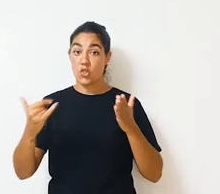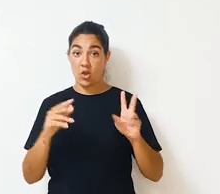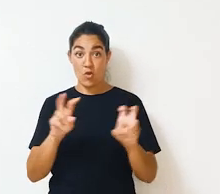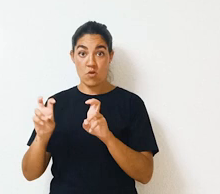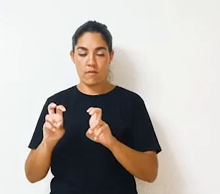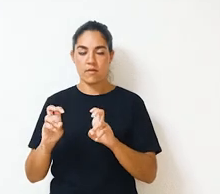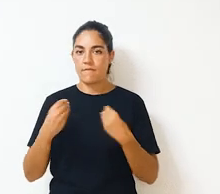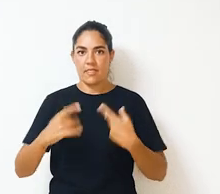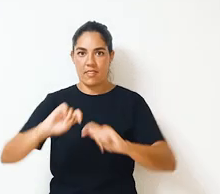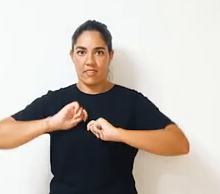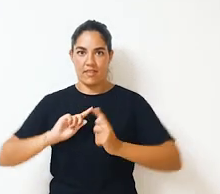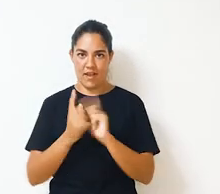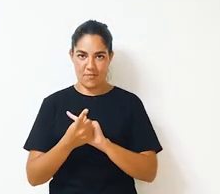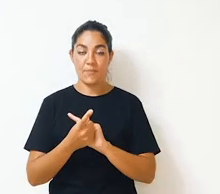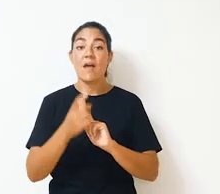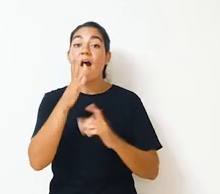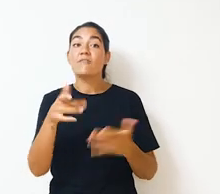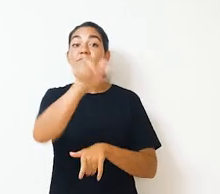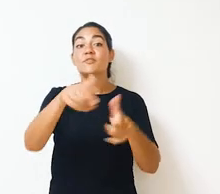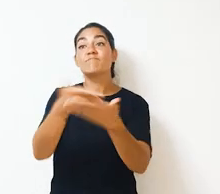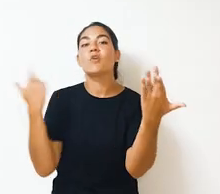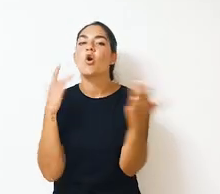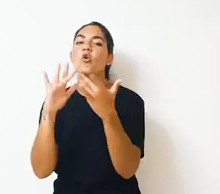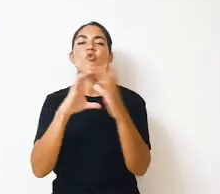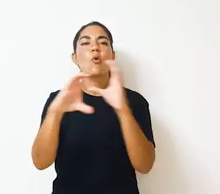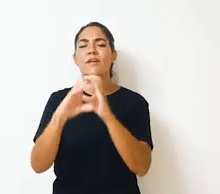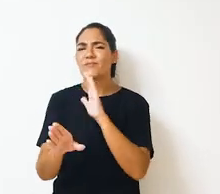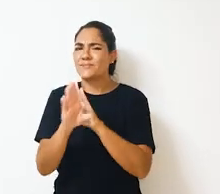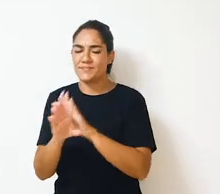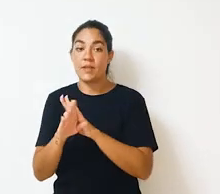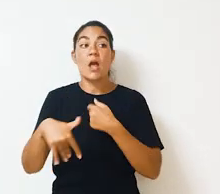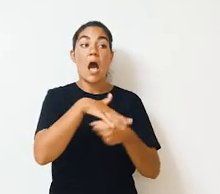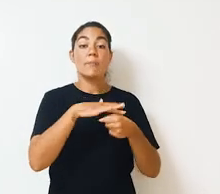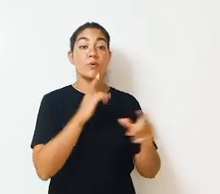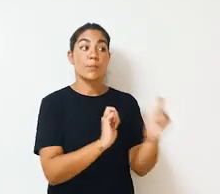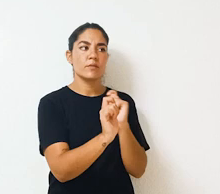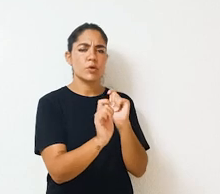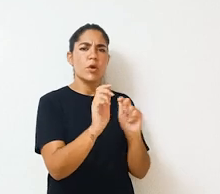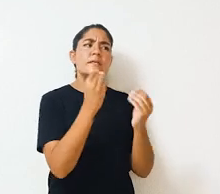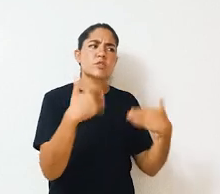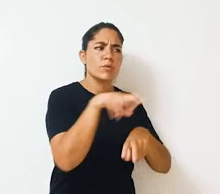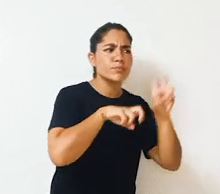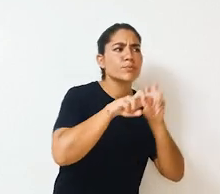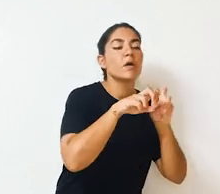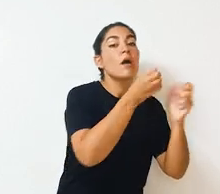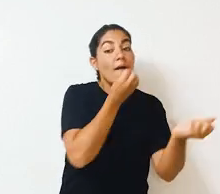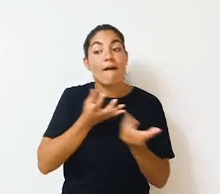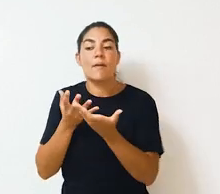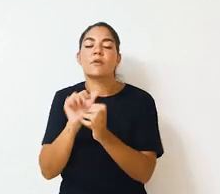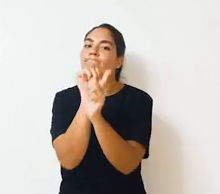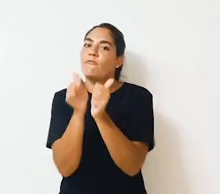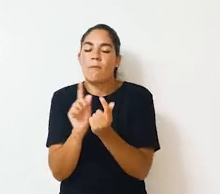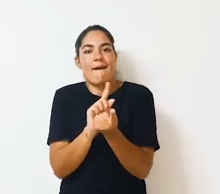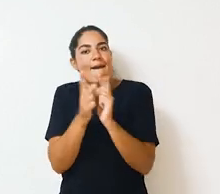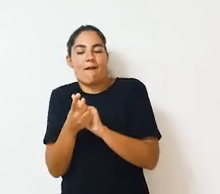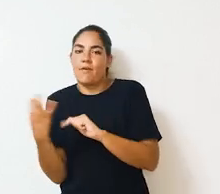Las nuevas tecnologías han cambiado nuestras vidas. Ahora vivimos en permanente comunicación con los demás. En el periodismo hay que seguir buscando buenas historias, pero hay